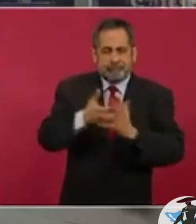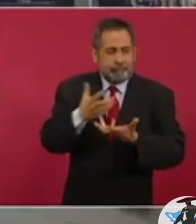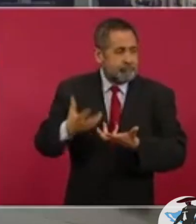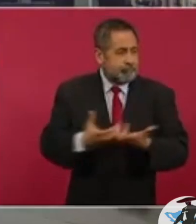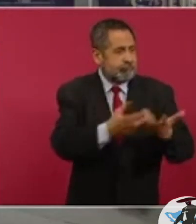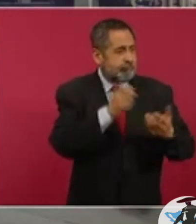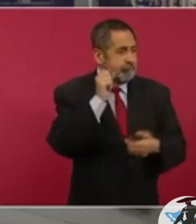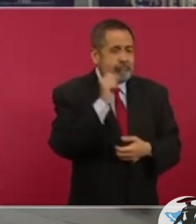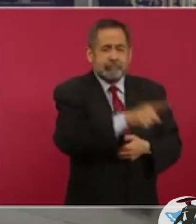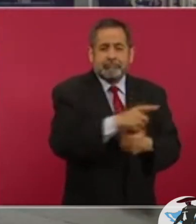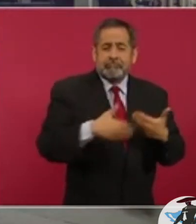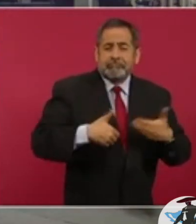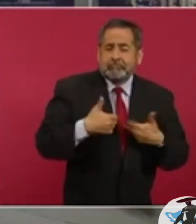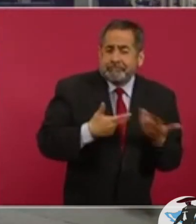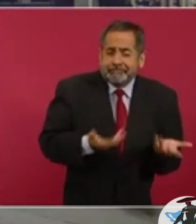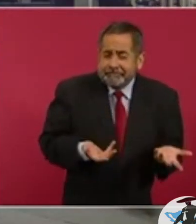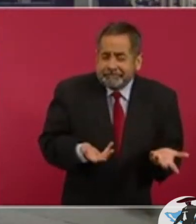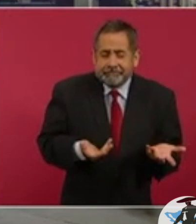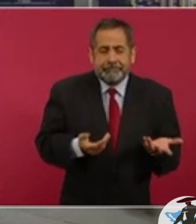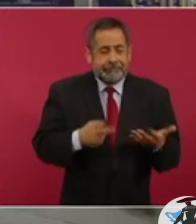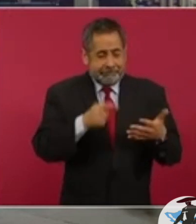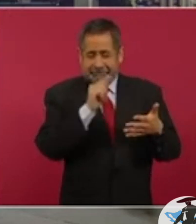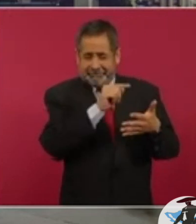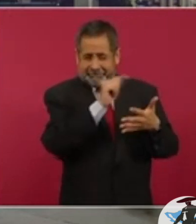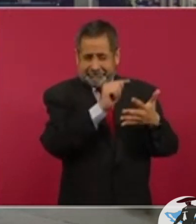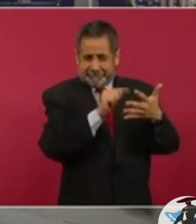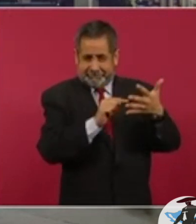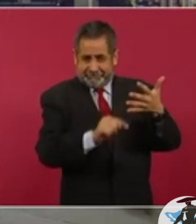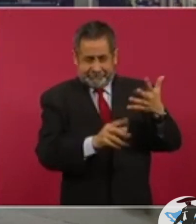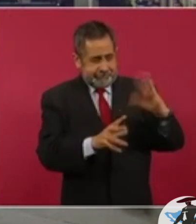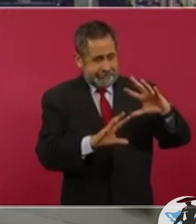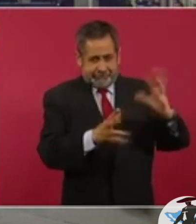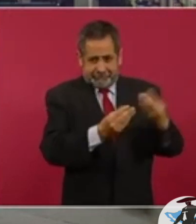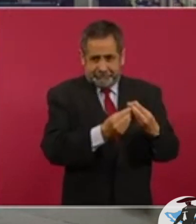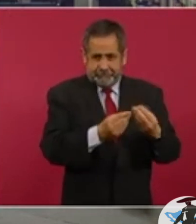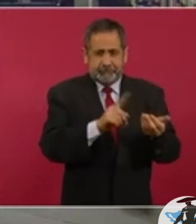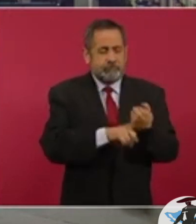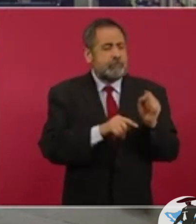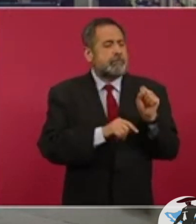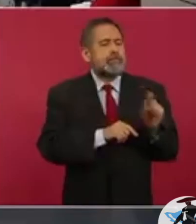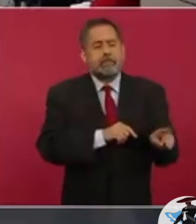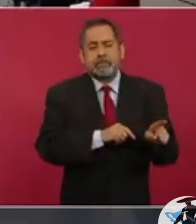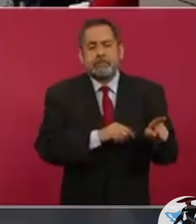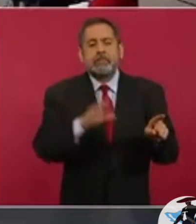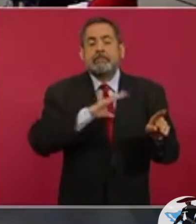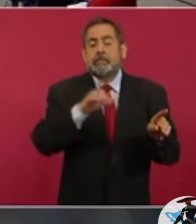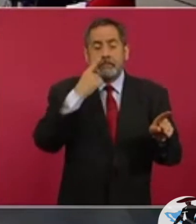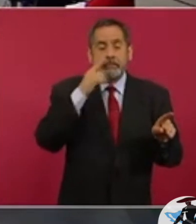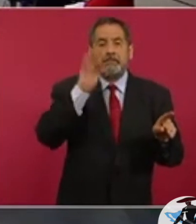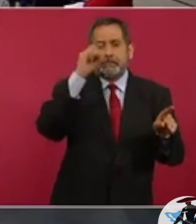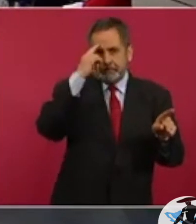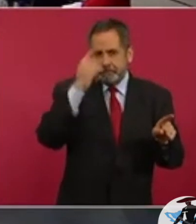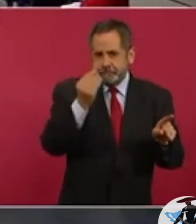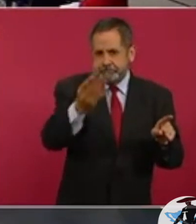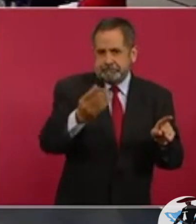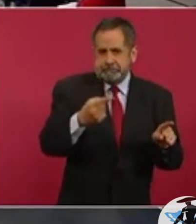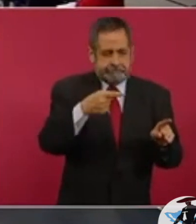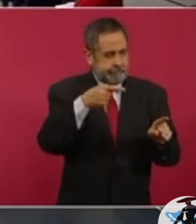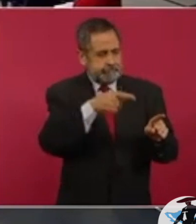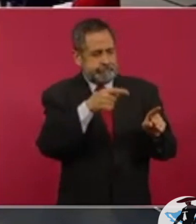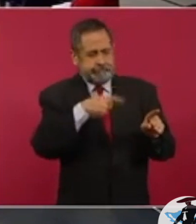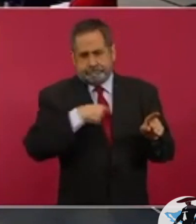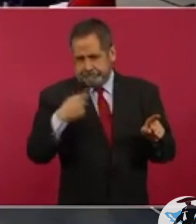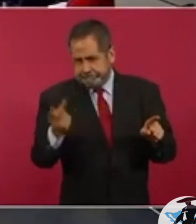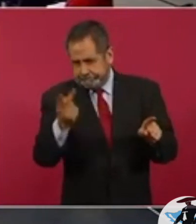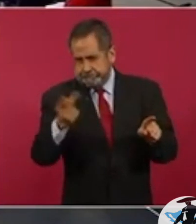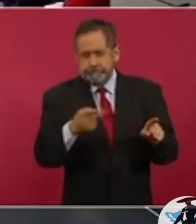ahora resulta esto, y bueno, pues todo esto se conecta. Aquí también viene otro dato que quisiera complementar, y esta es parte de mi